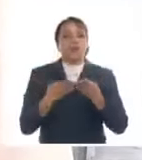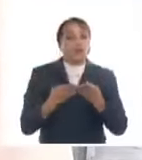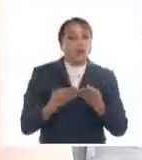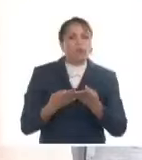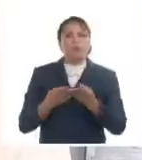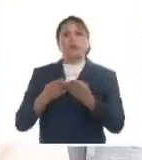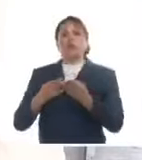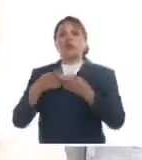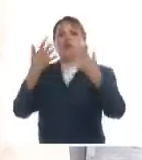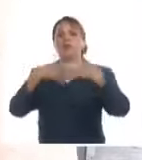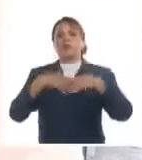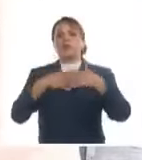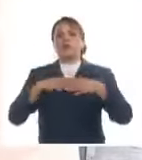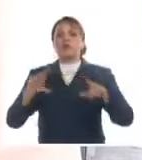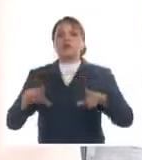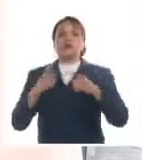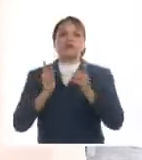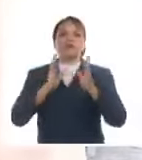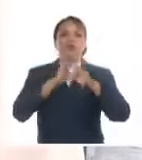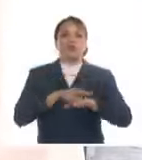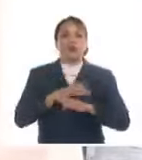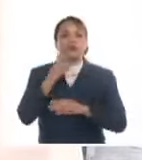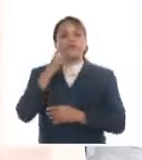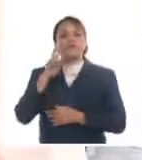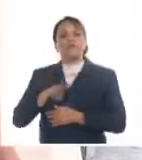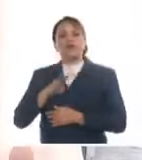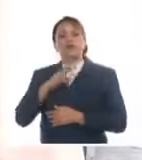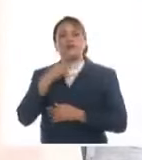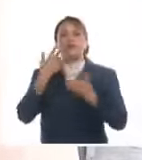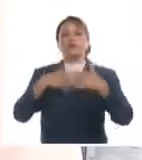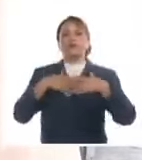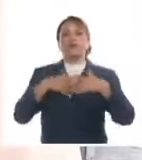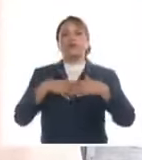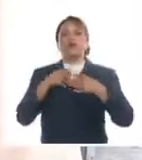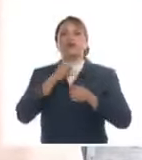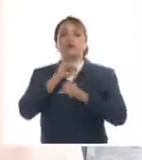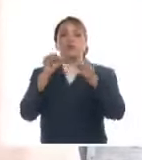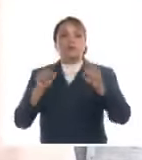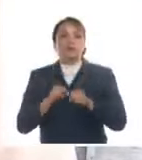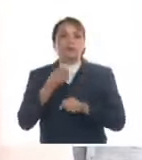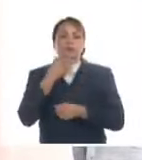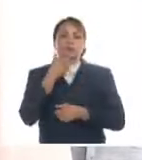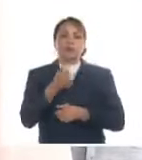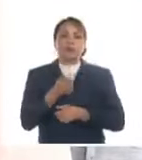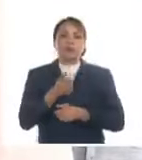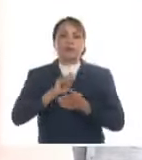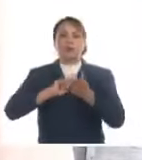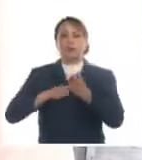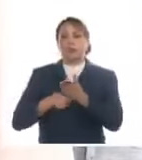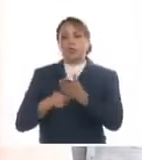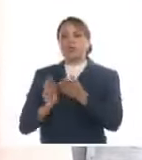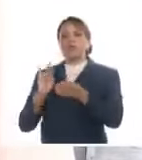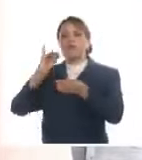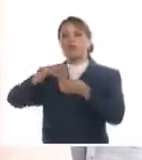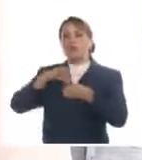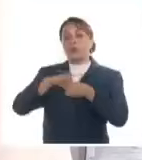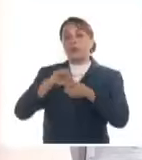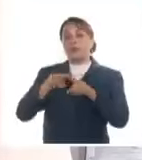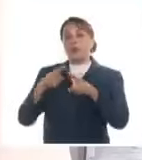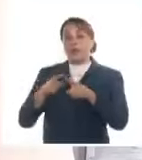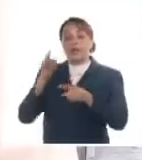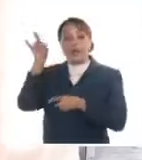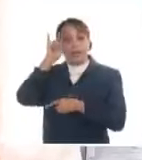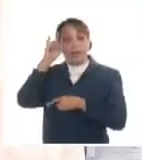productores que incumplen, revisar los productores que tienen mayores posibilidades que lo que se les ha contratado e incorporarla, porque la leche que se